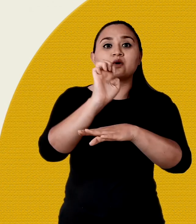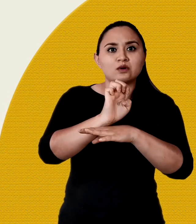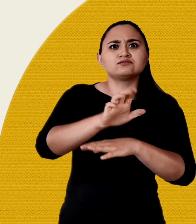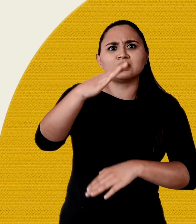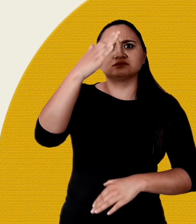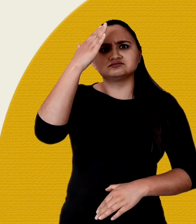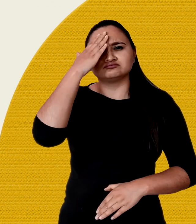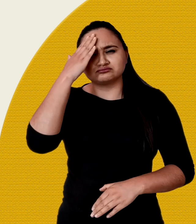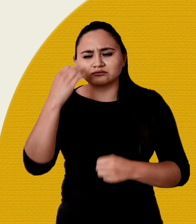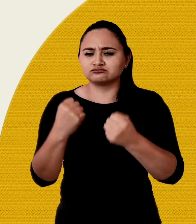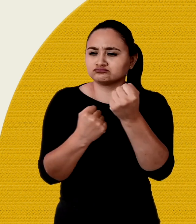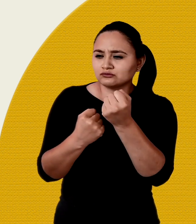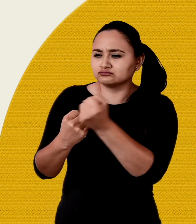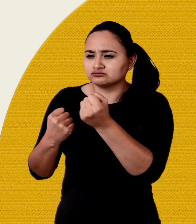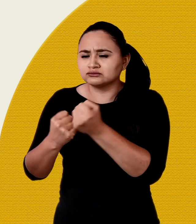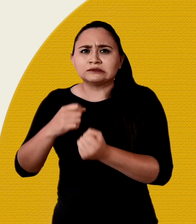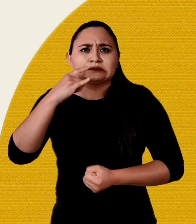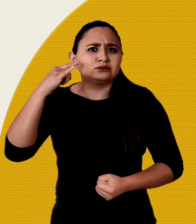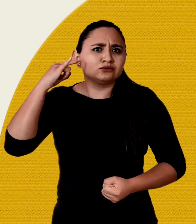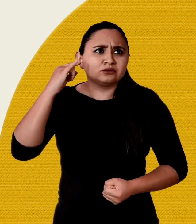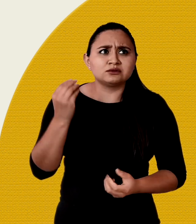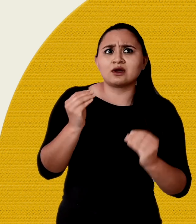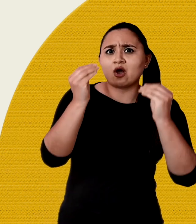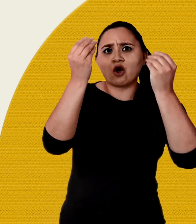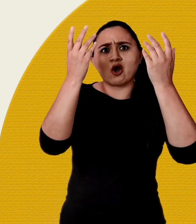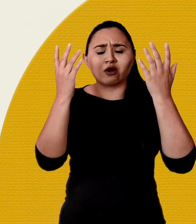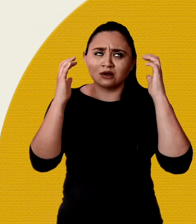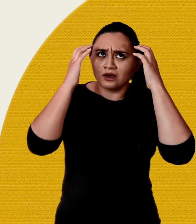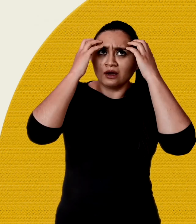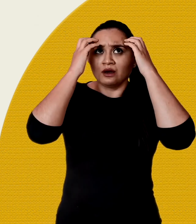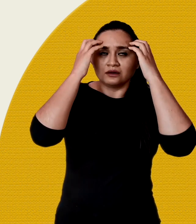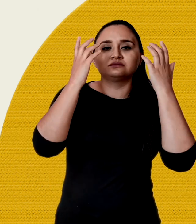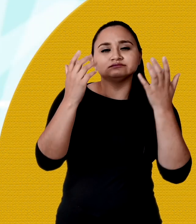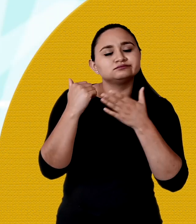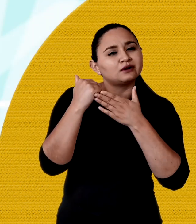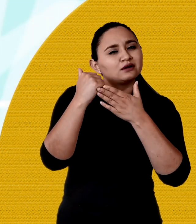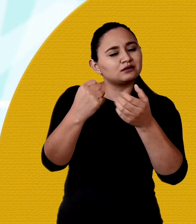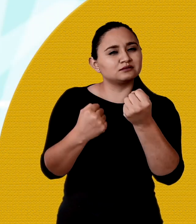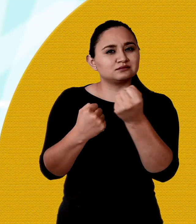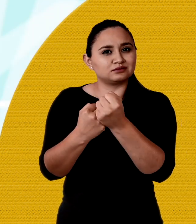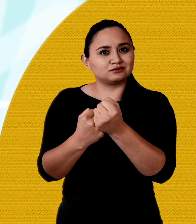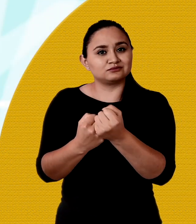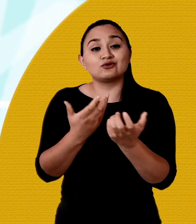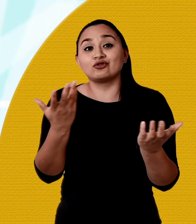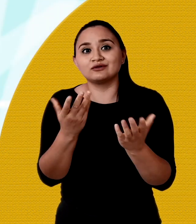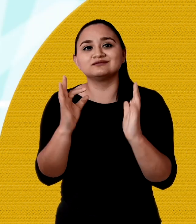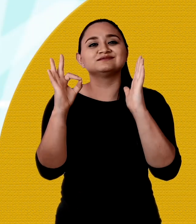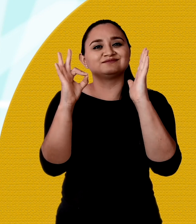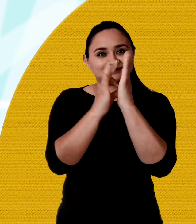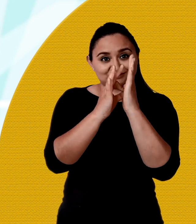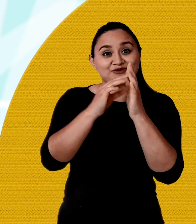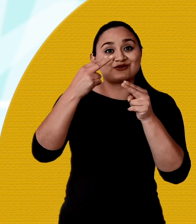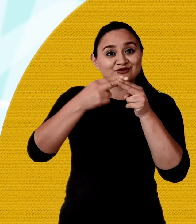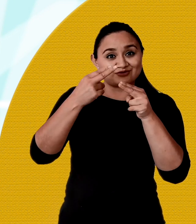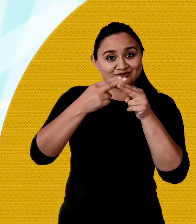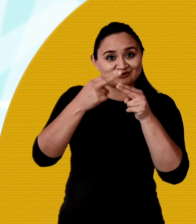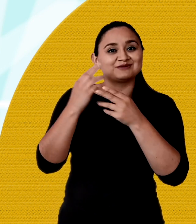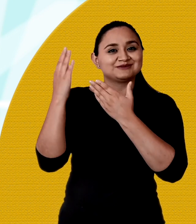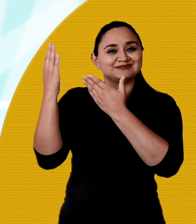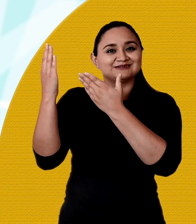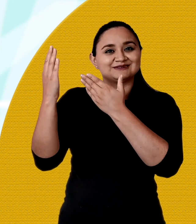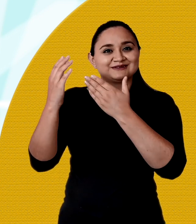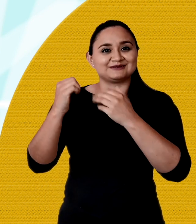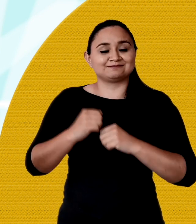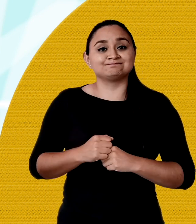especializadas, trabajando para atender a quienes desean y necesitan apoyo. Se las puede encontrar en Facebook como Brigadas de